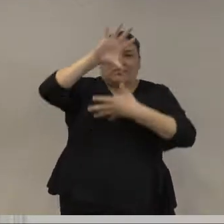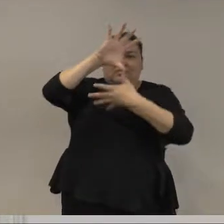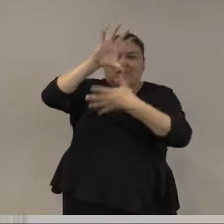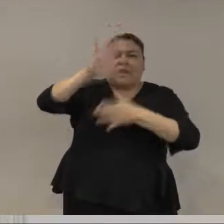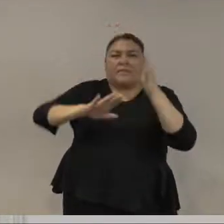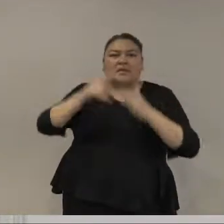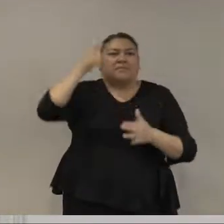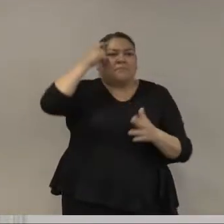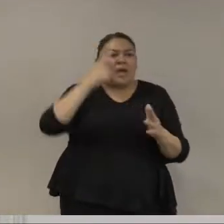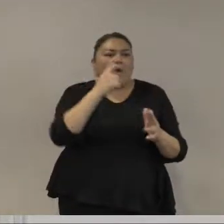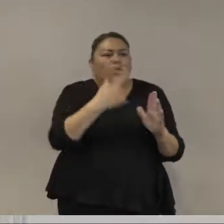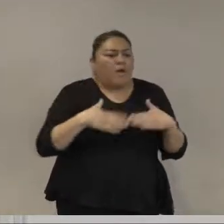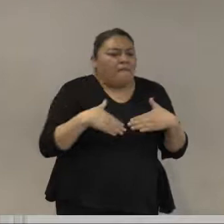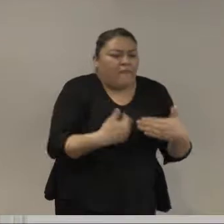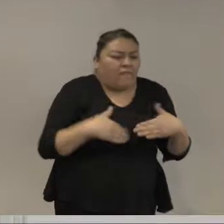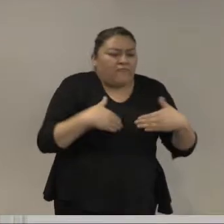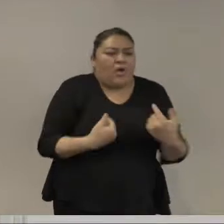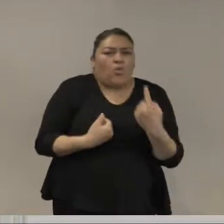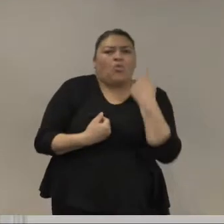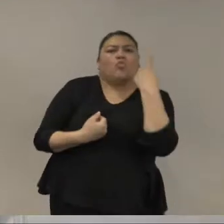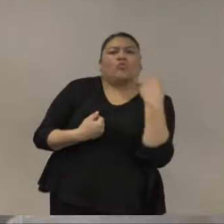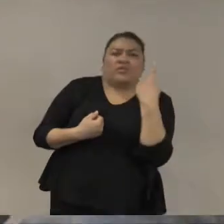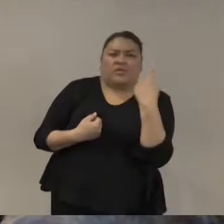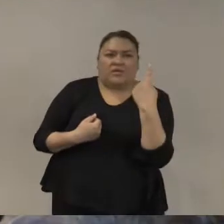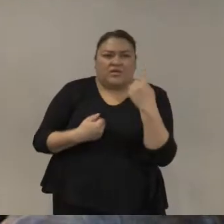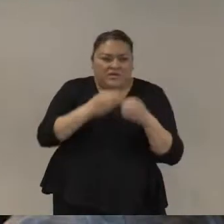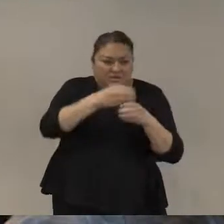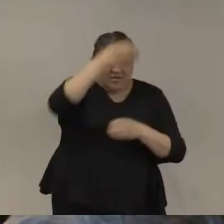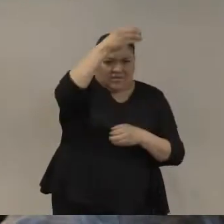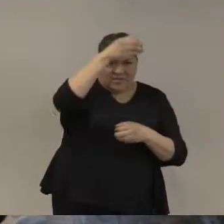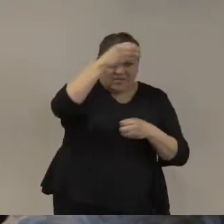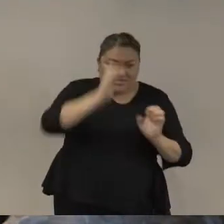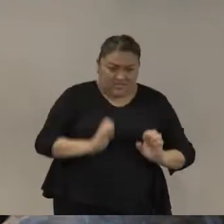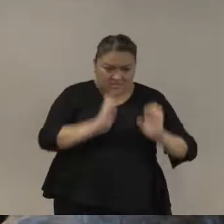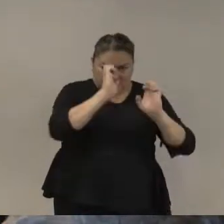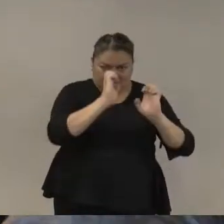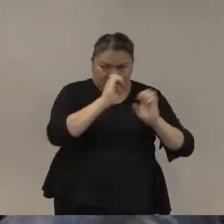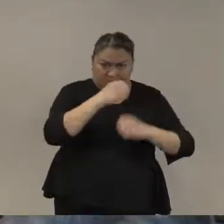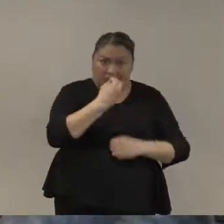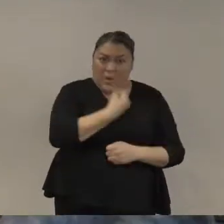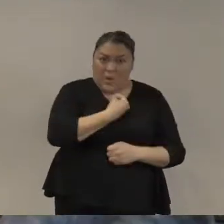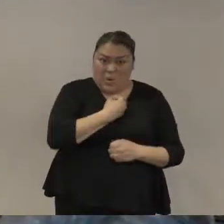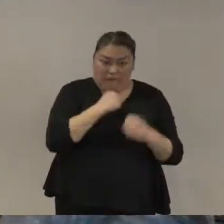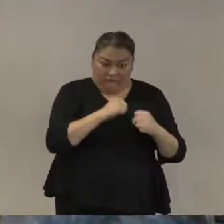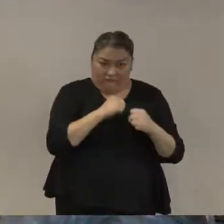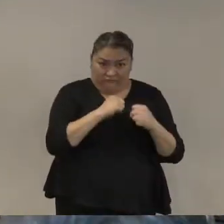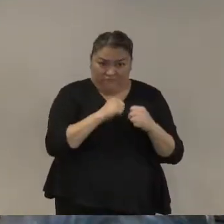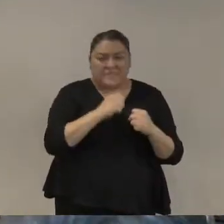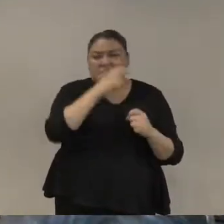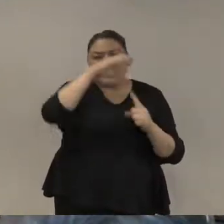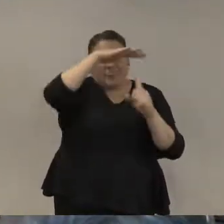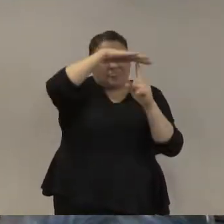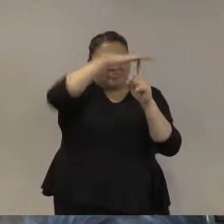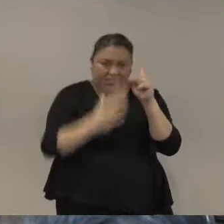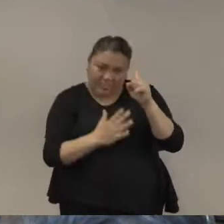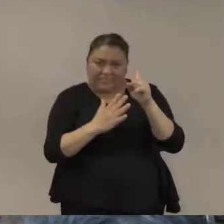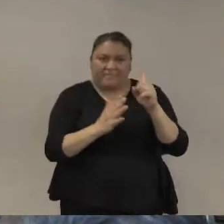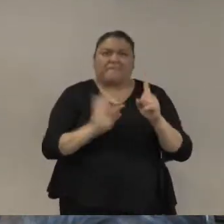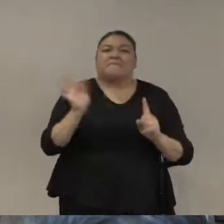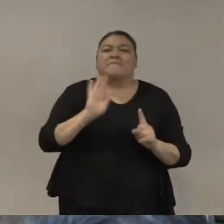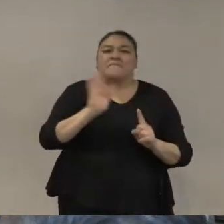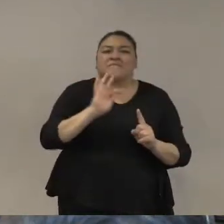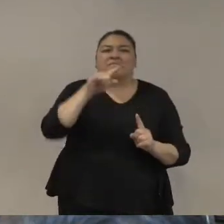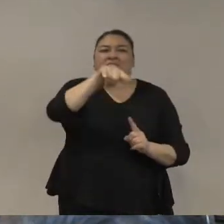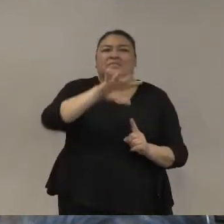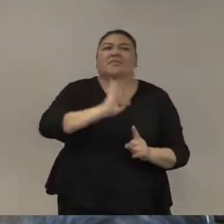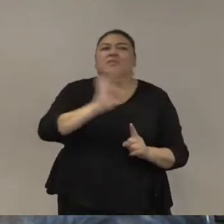fuerzas armadas o tal vez una fuerza híbrida y ningún edificio puede apoyarse así ni siquiera si fuera un